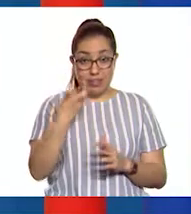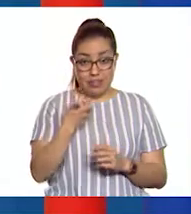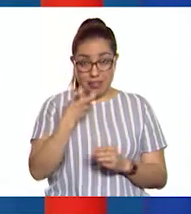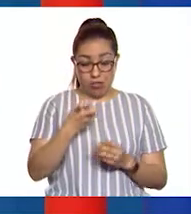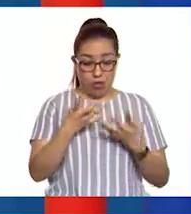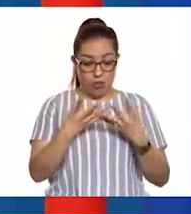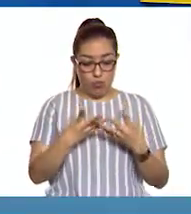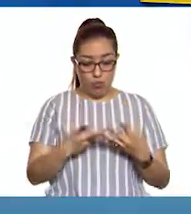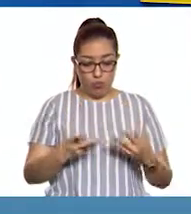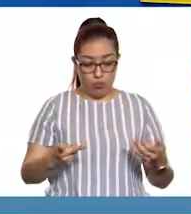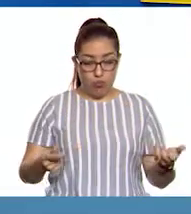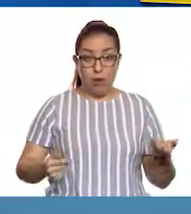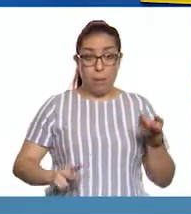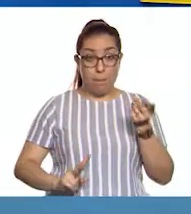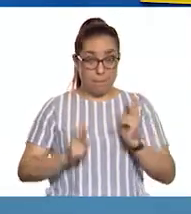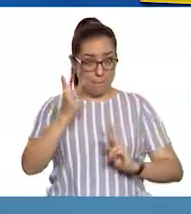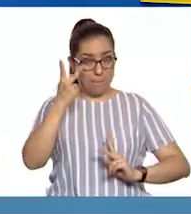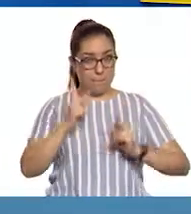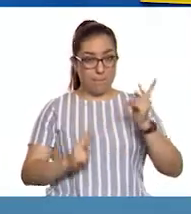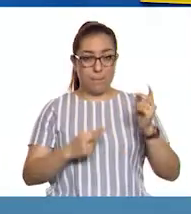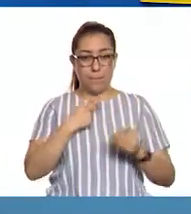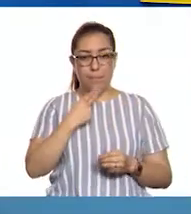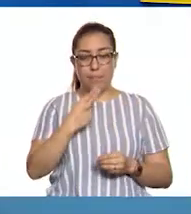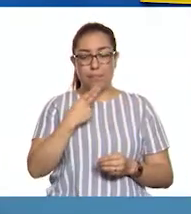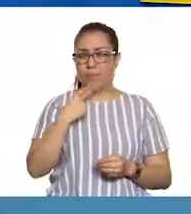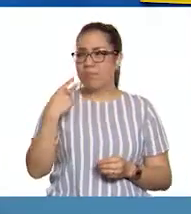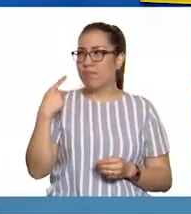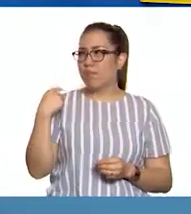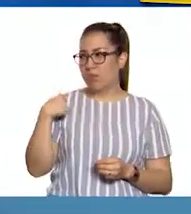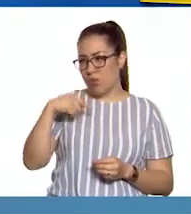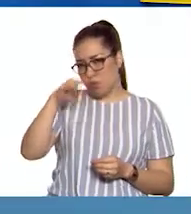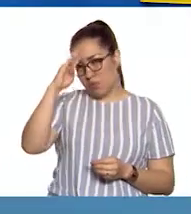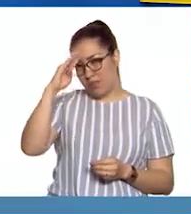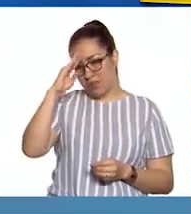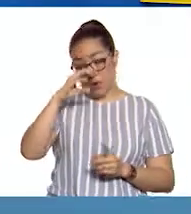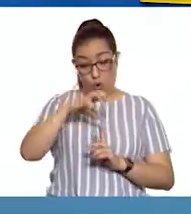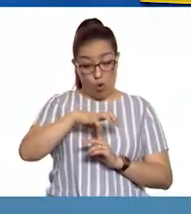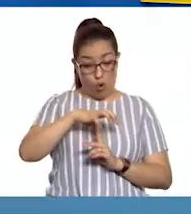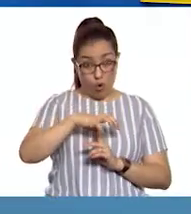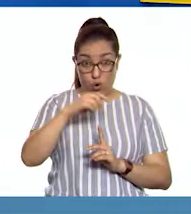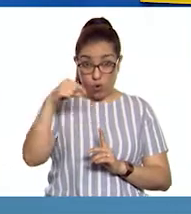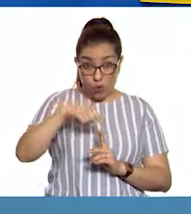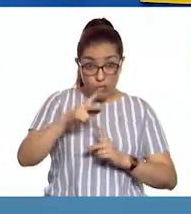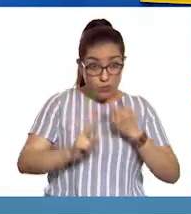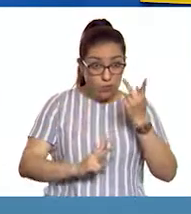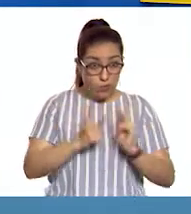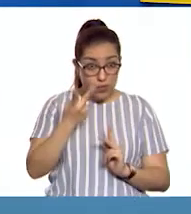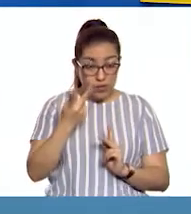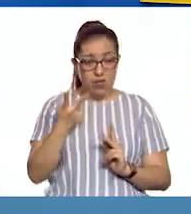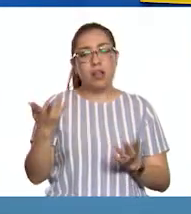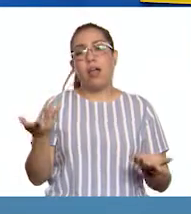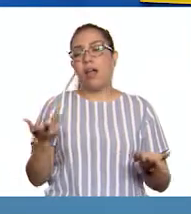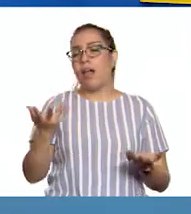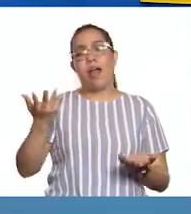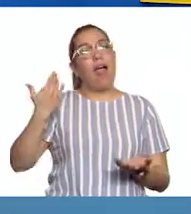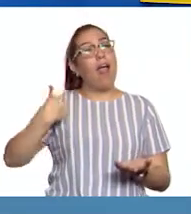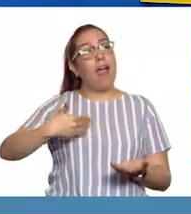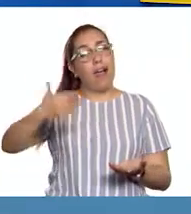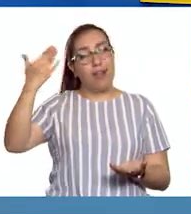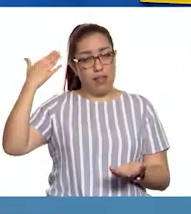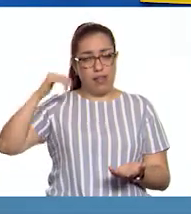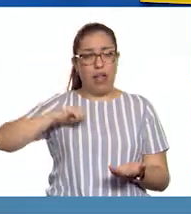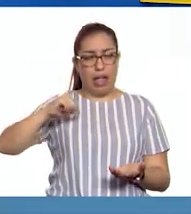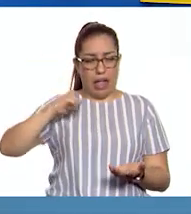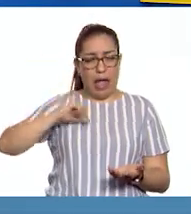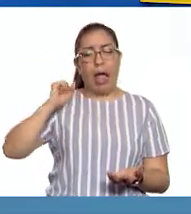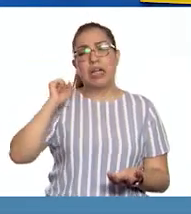plantas crezcan. Yo pensaba que los hongos eran plantas, pero leí que, aunque efectivamente hace tiempo se desclasificó como plantas, en